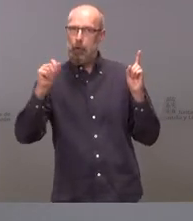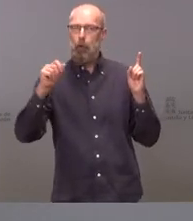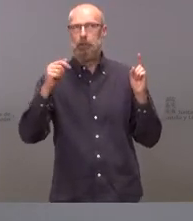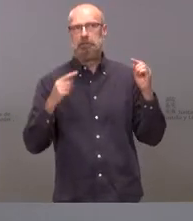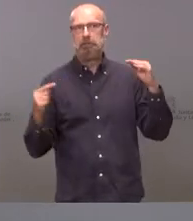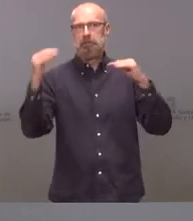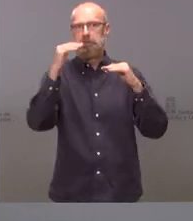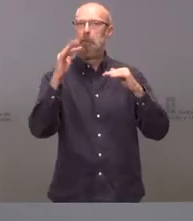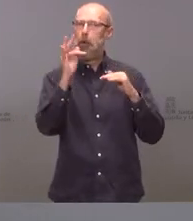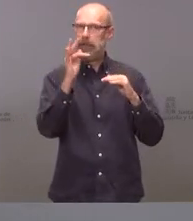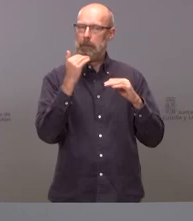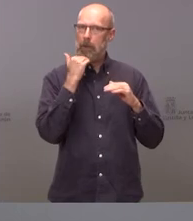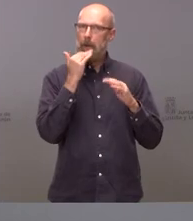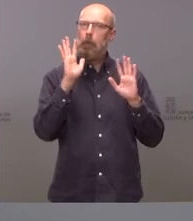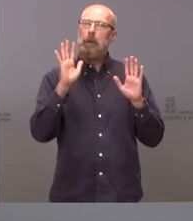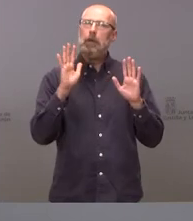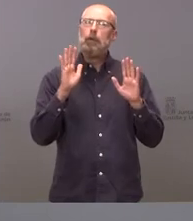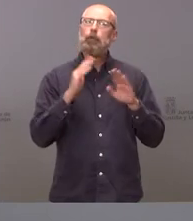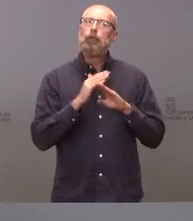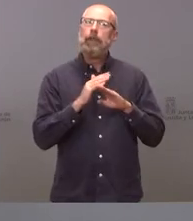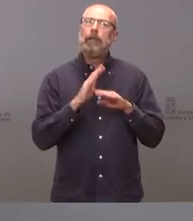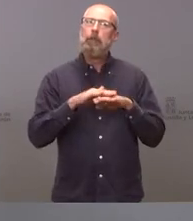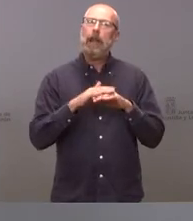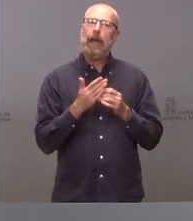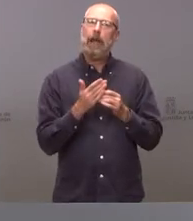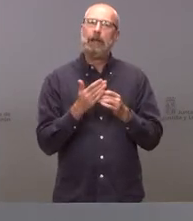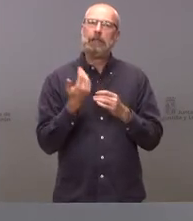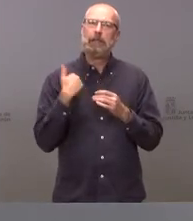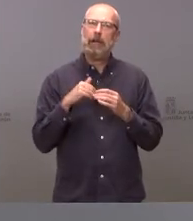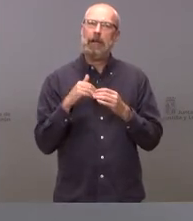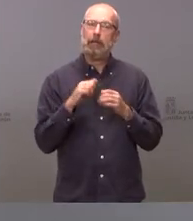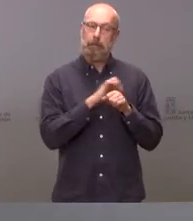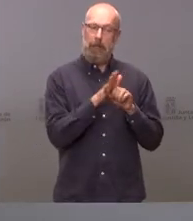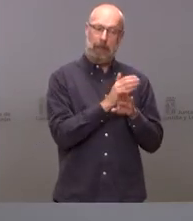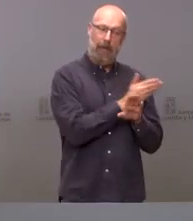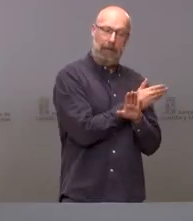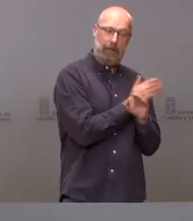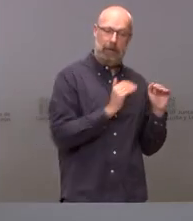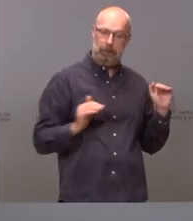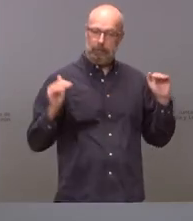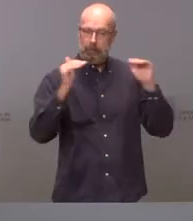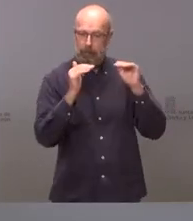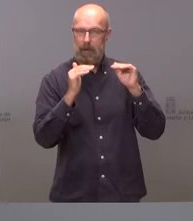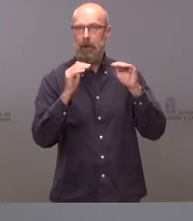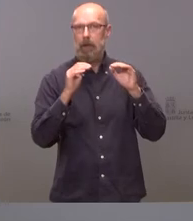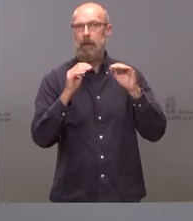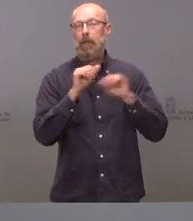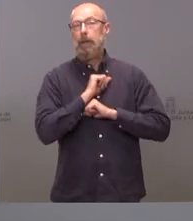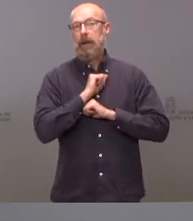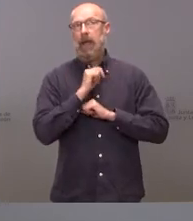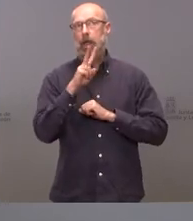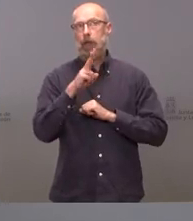para alcanzar el nivel de actividad que tuvimos antes de la pandemia y habrá que esperar al año 2022